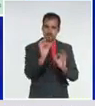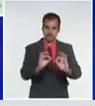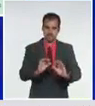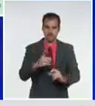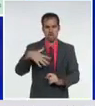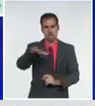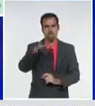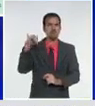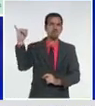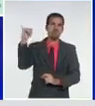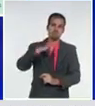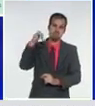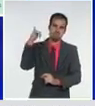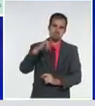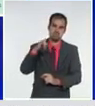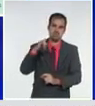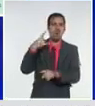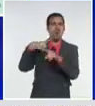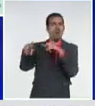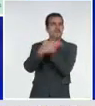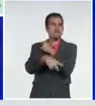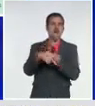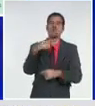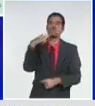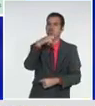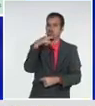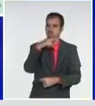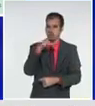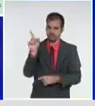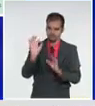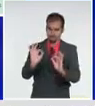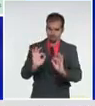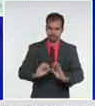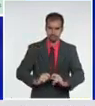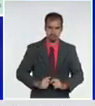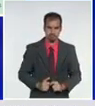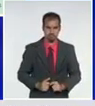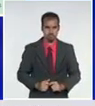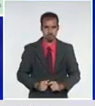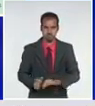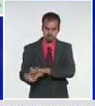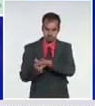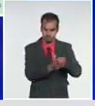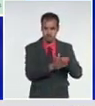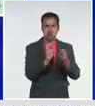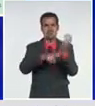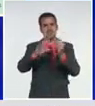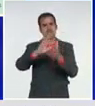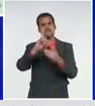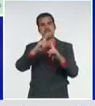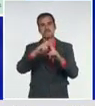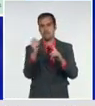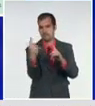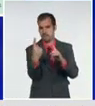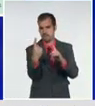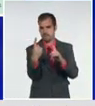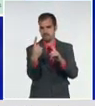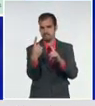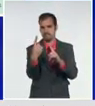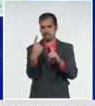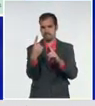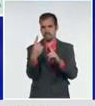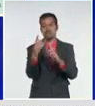procedentes de Rusia. De Matanzas, un caso del municipio Cabecera,